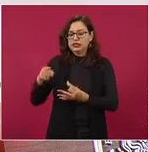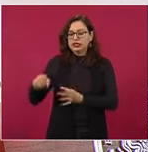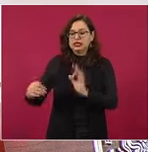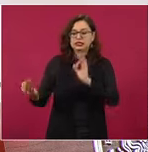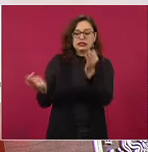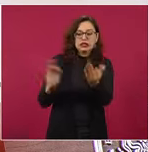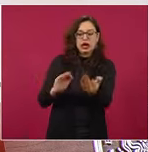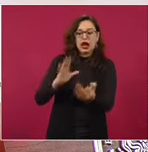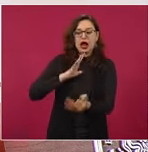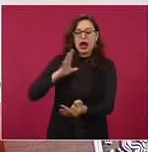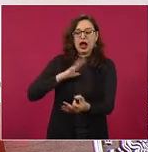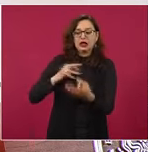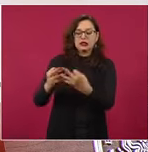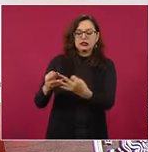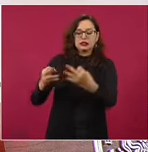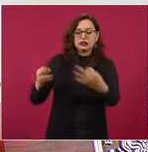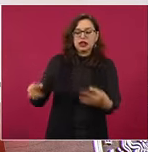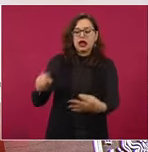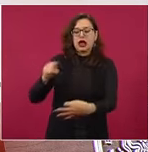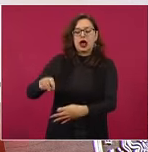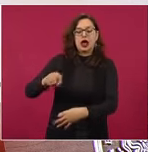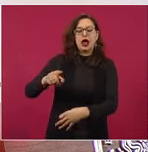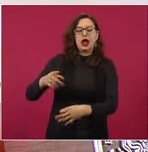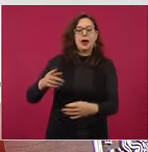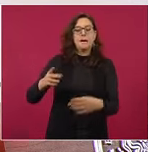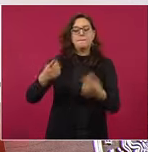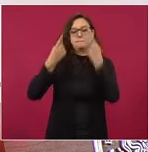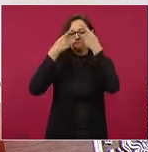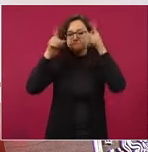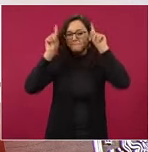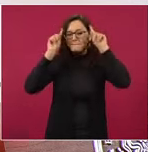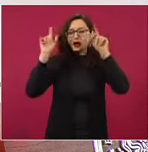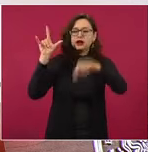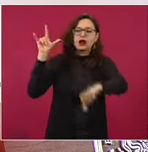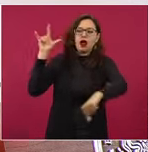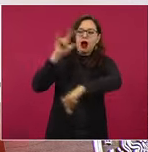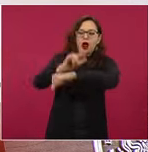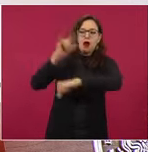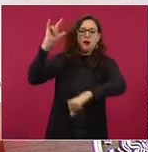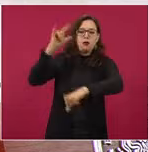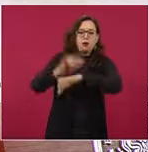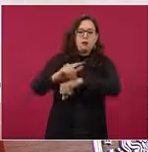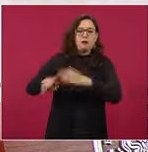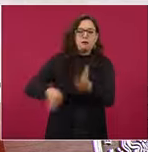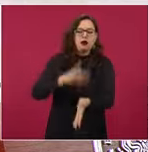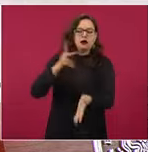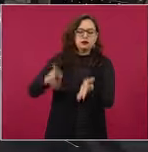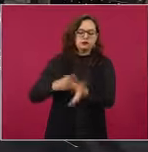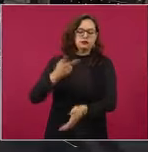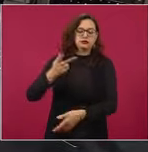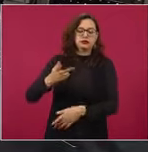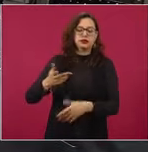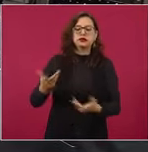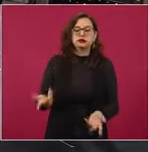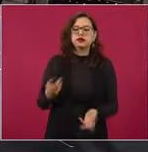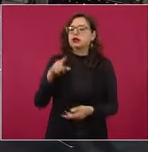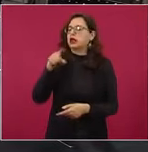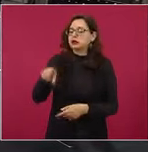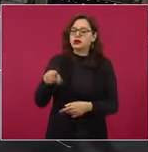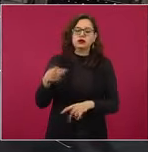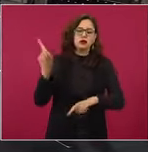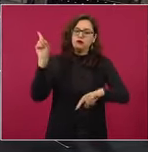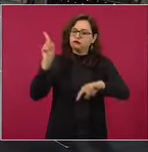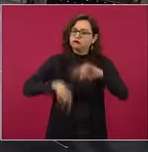usaban de aeropuerto para la marina y otros terrenos donados por el